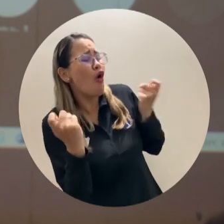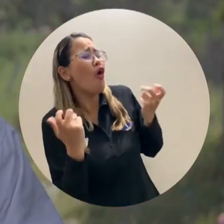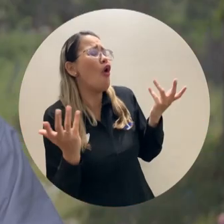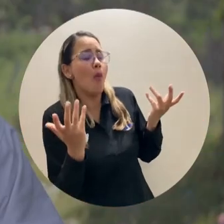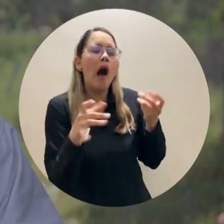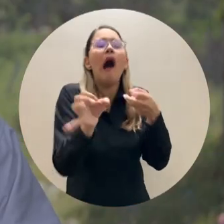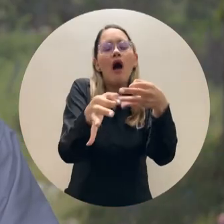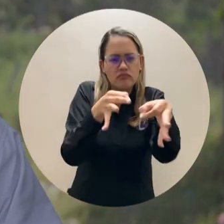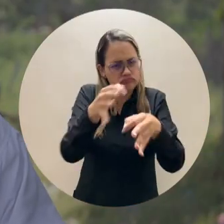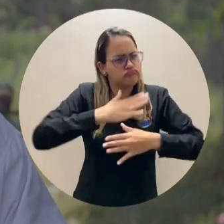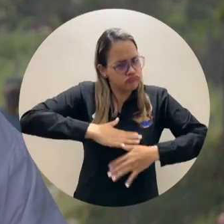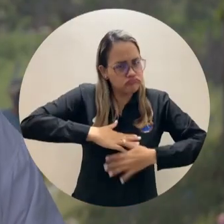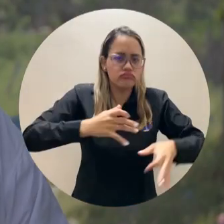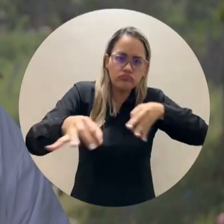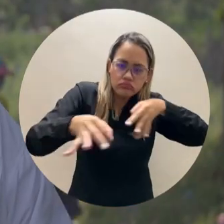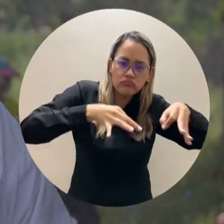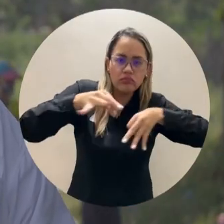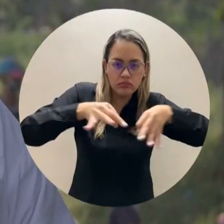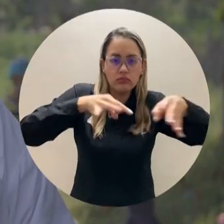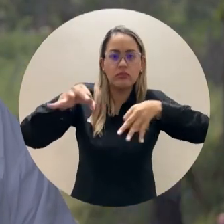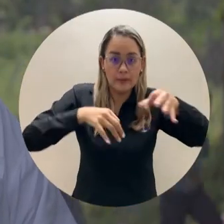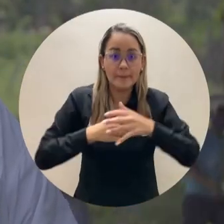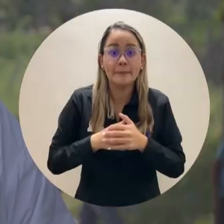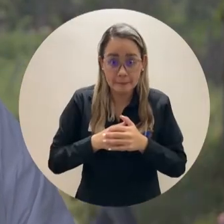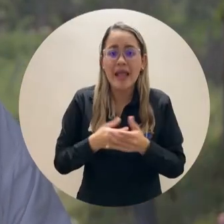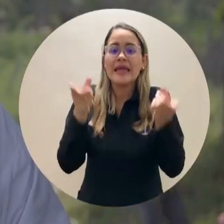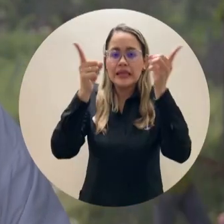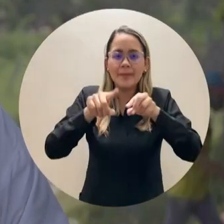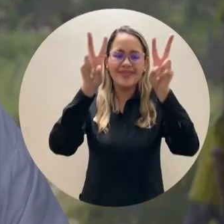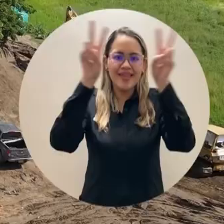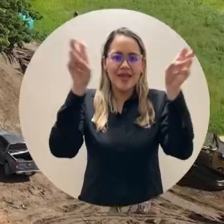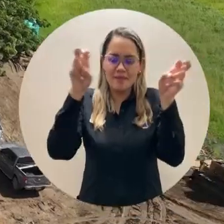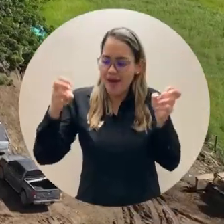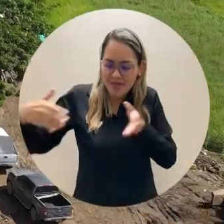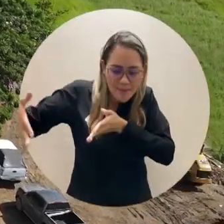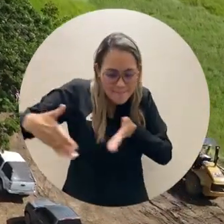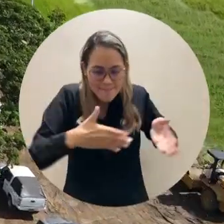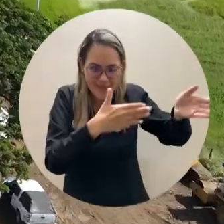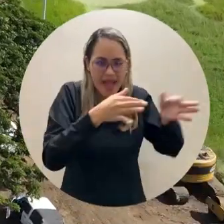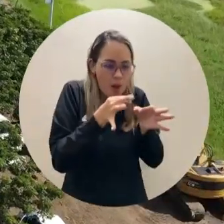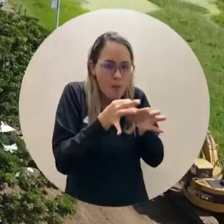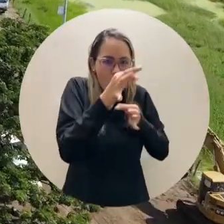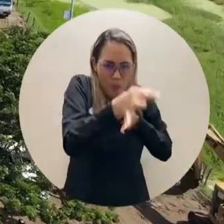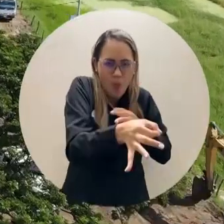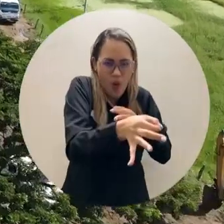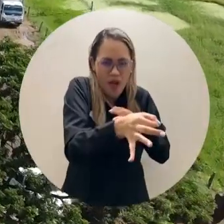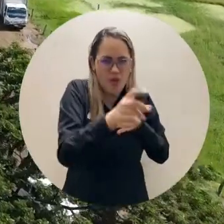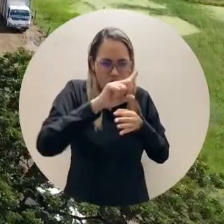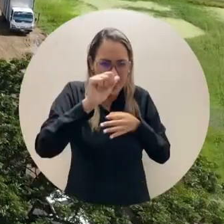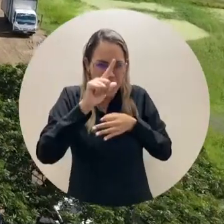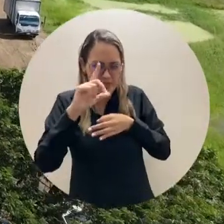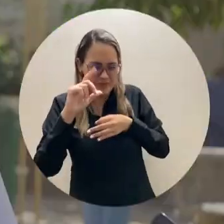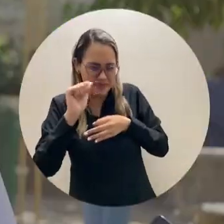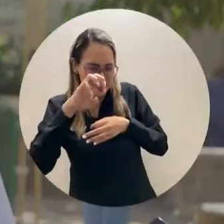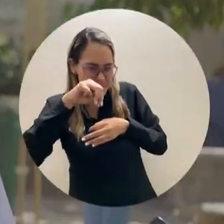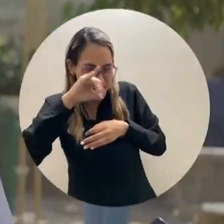erosión y además que por primera vez también se dio la asociación delito uno, que es el delito de la vía que comunica al Piñón con Salamina. Estas